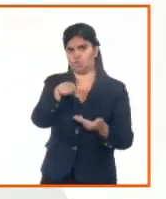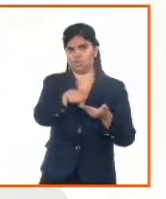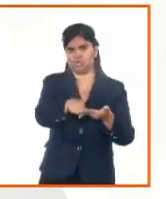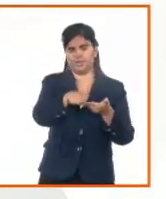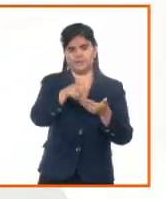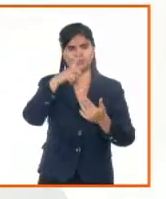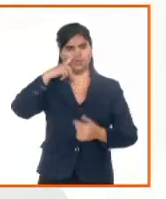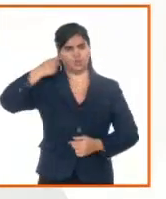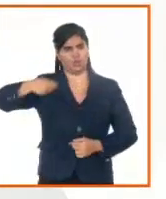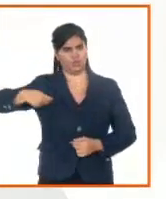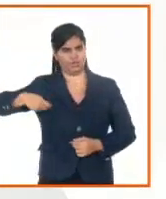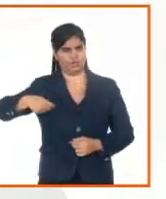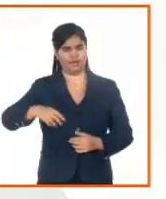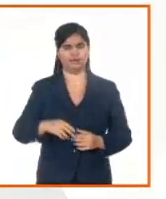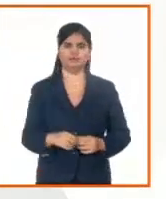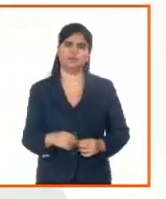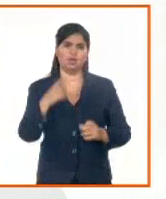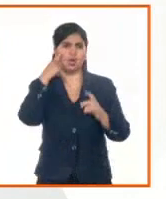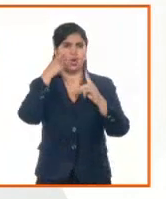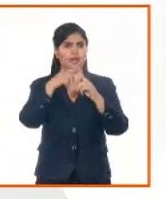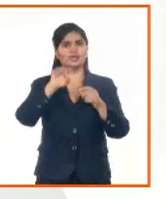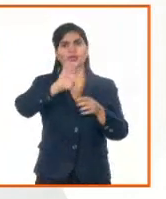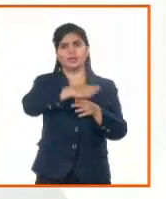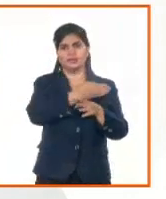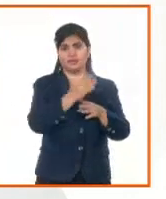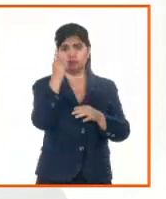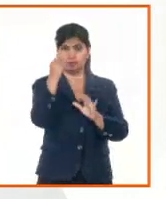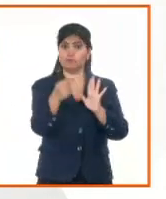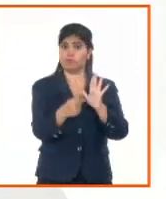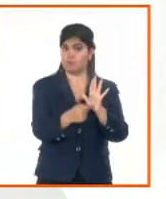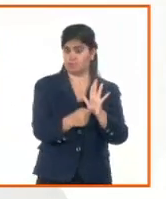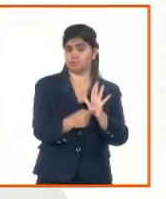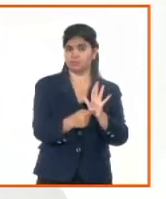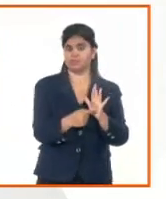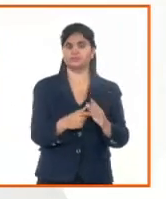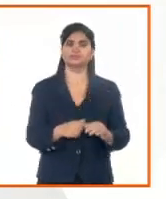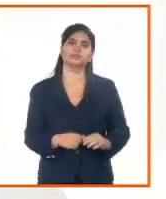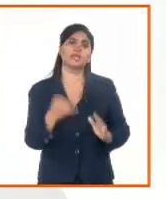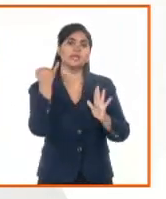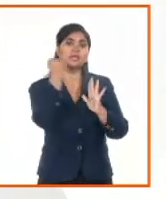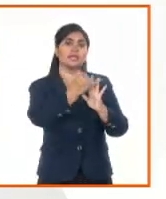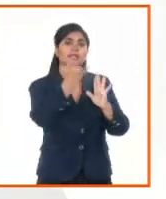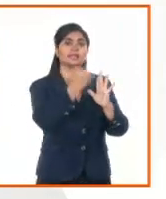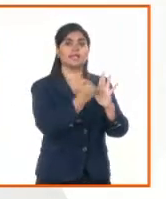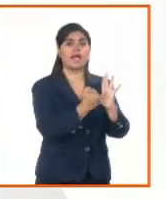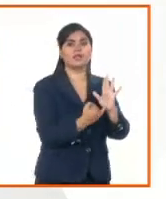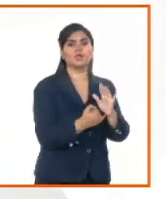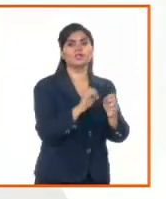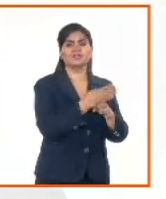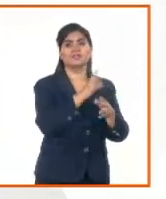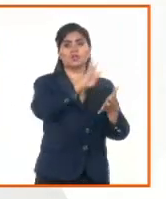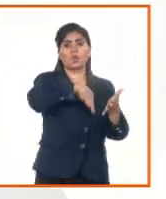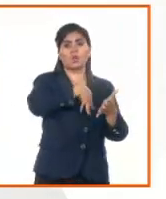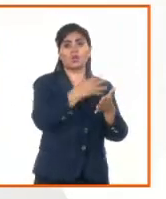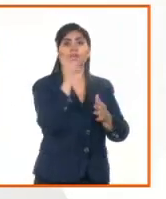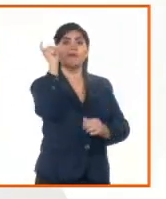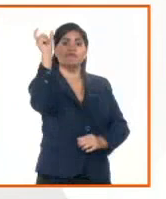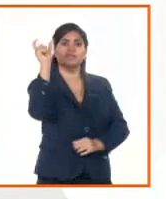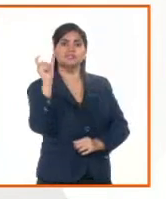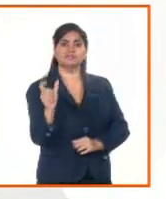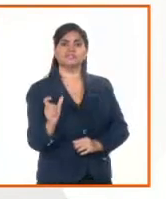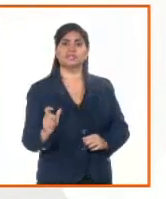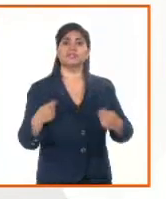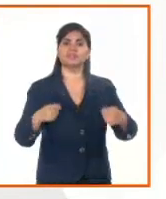metas, tienen sus objetivos específicos, los indicadores para medir el cumplimiento y además un cronograma de acciones.